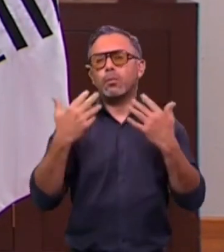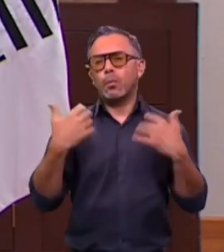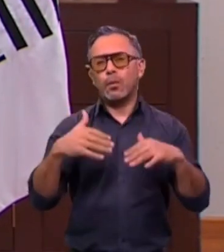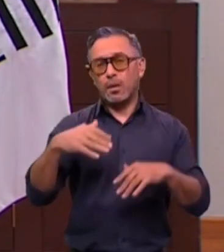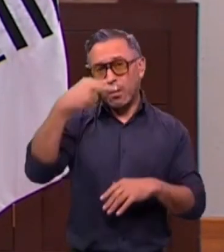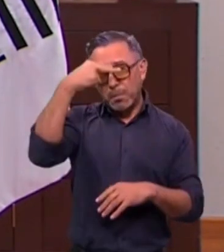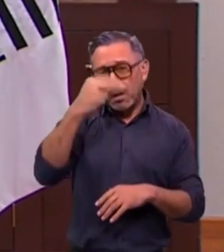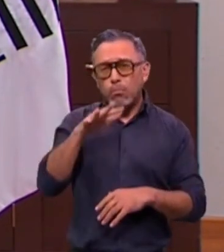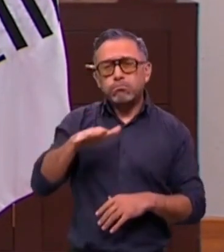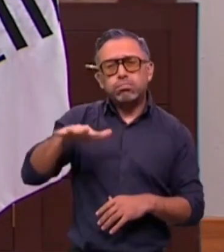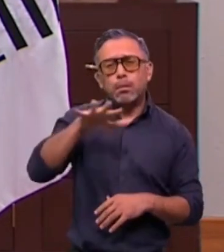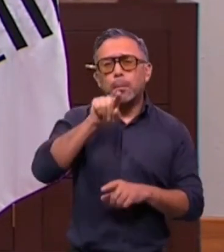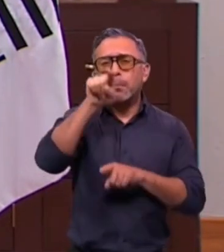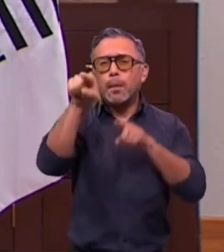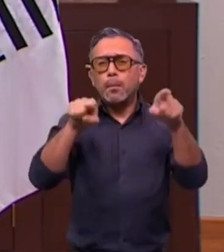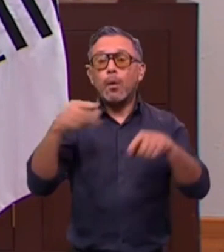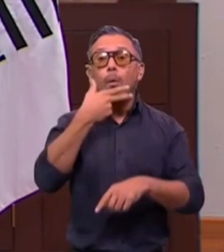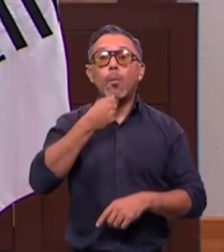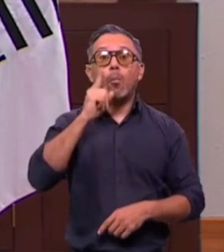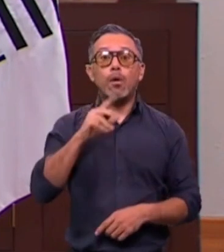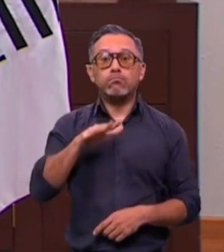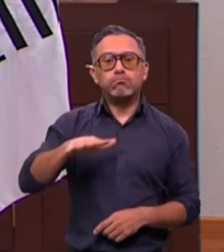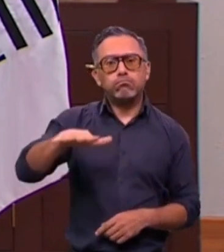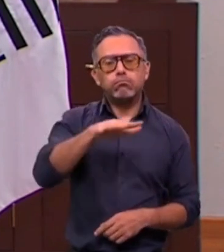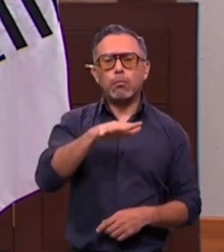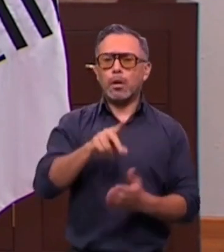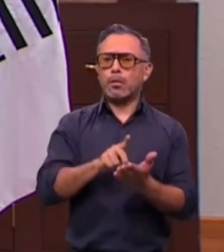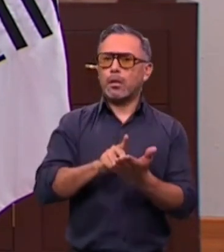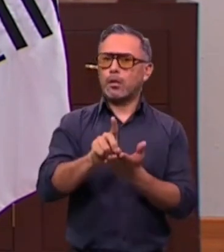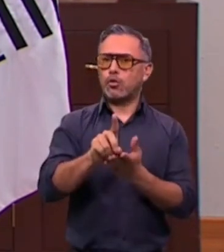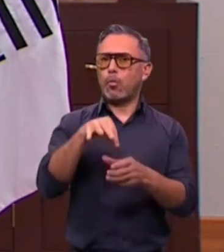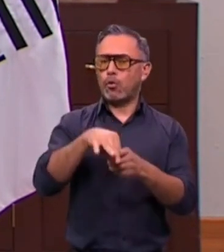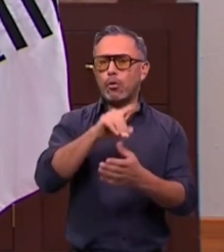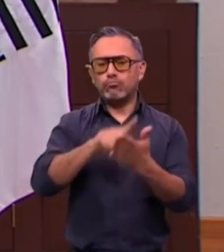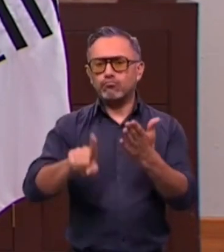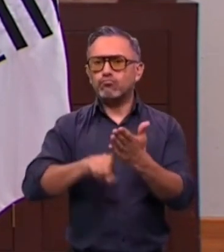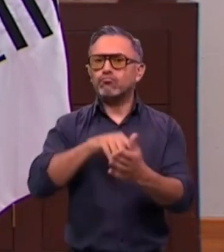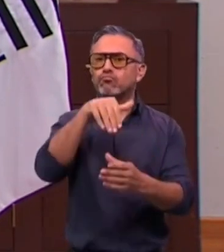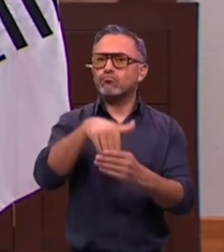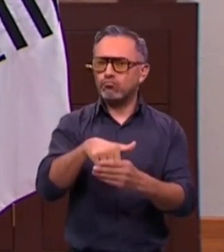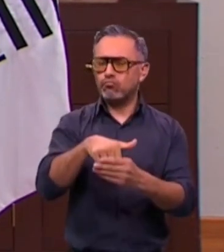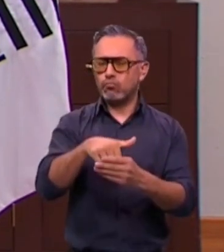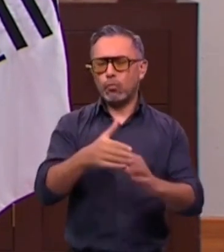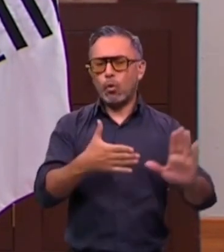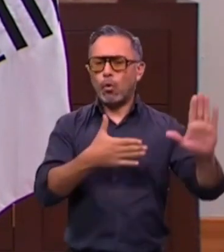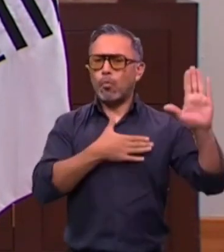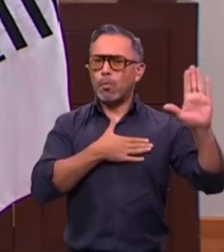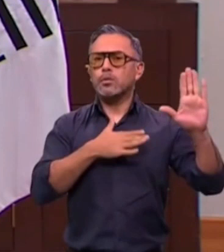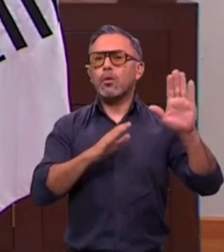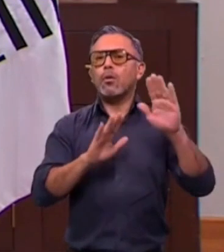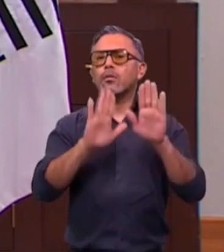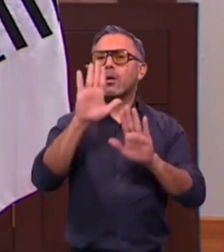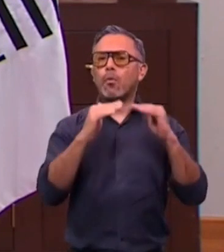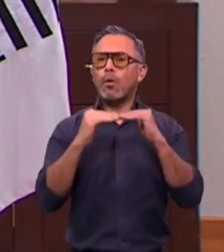millones de ciudadanas y ciudadanos han ejercido su derecho al voto, manifestando su compromiso con la democracia y con el